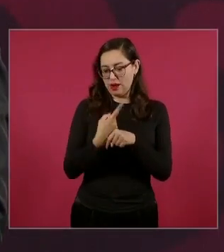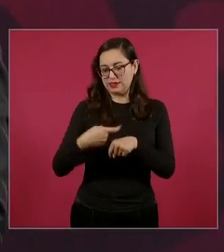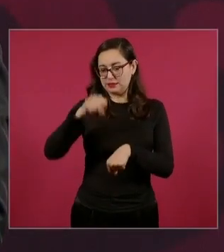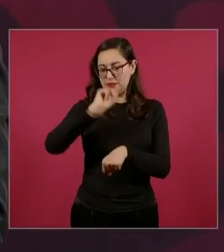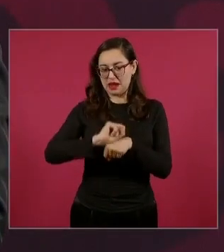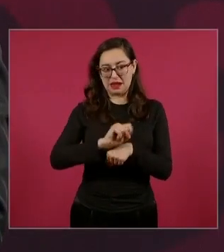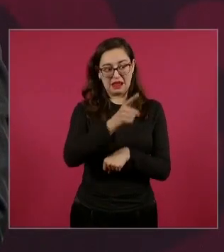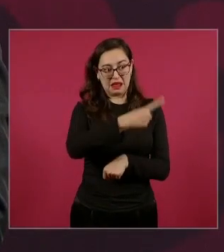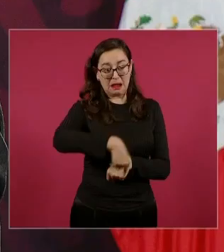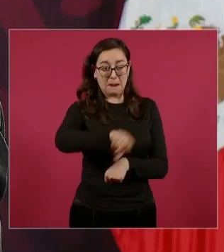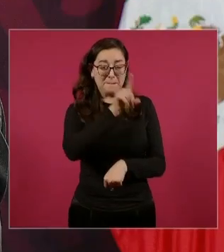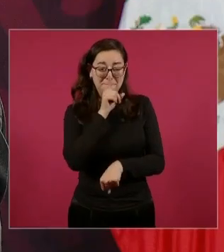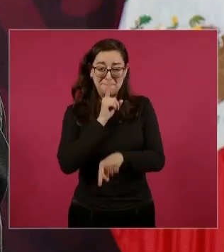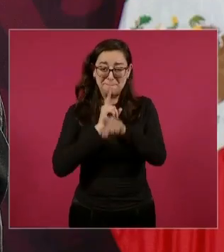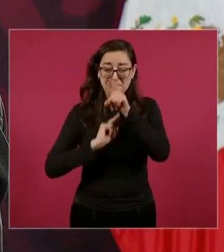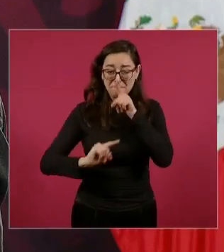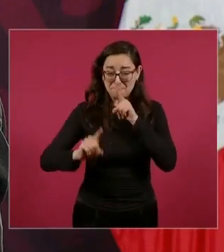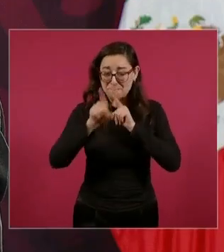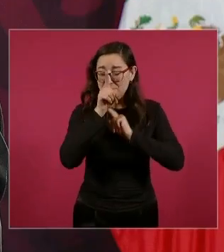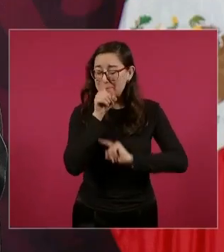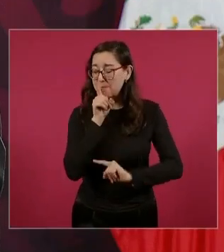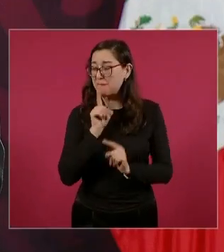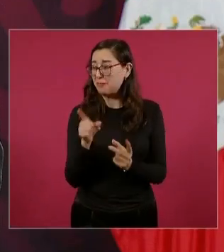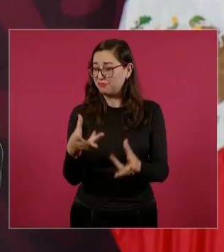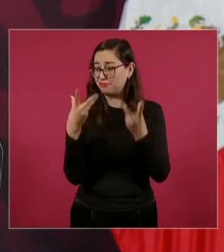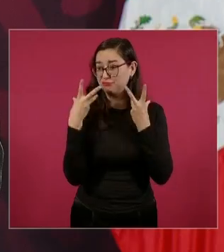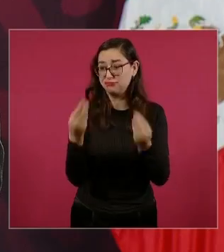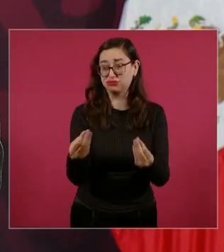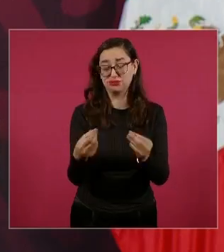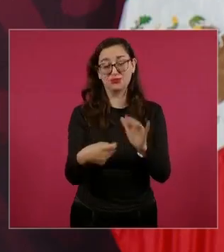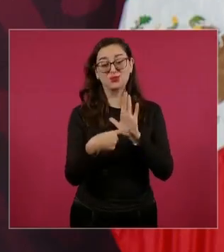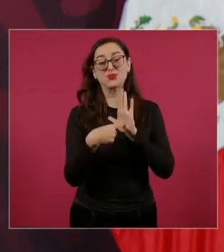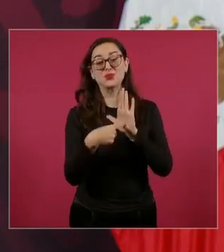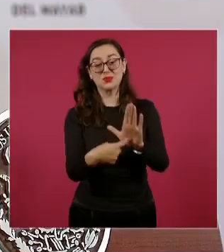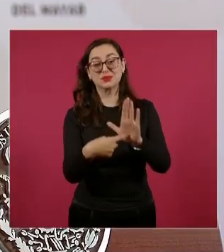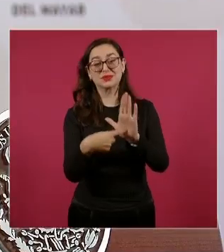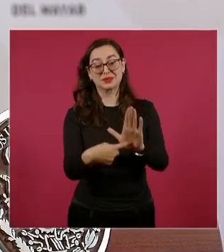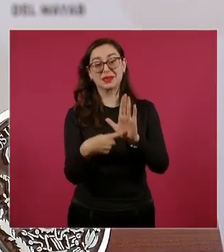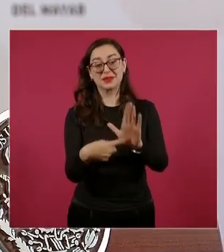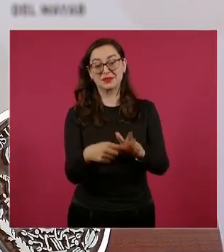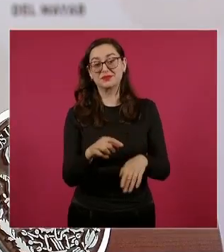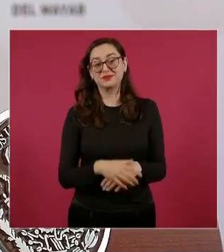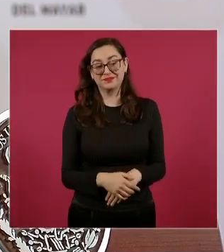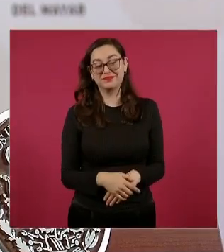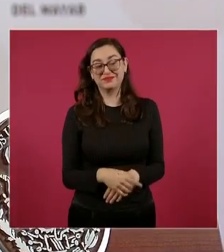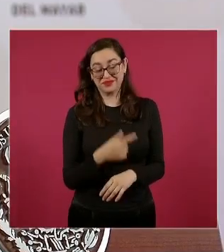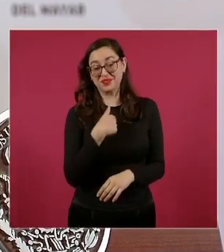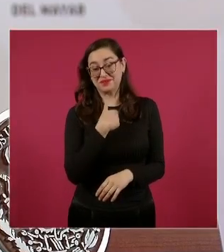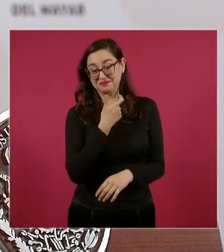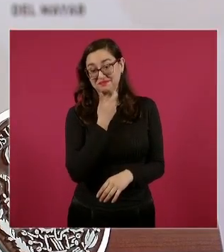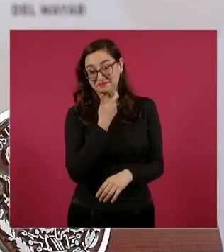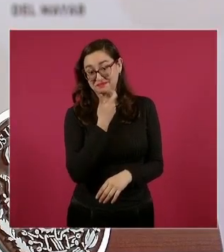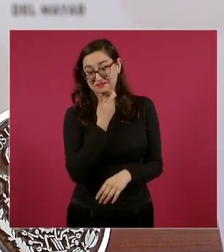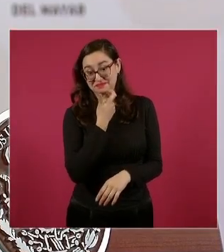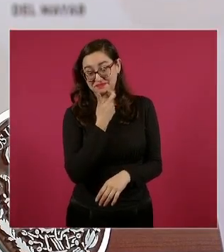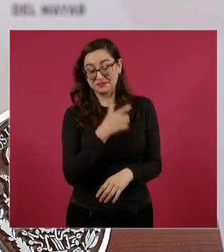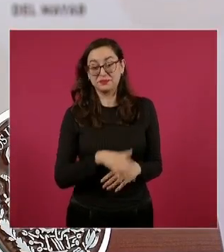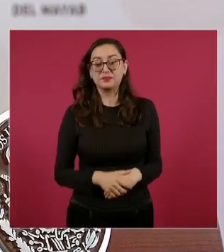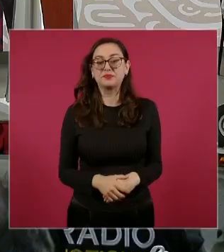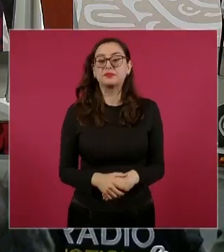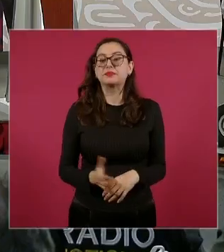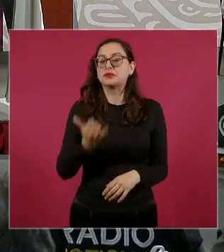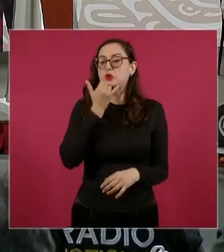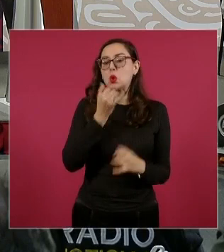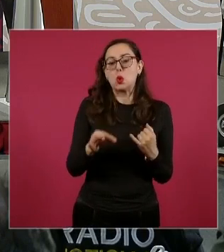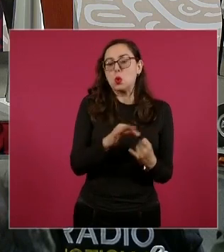un poco de todo esto. Presidente, ya por último y abusando.